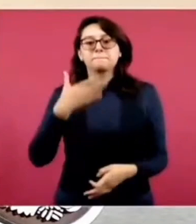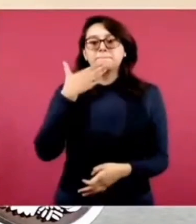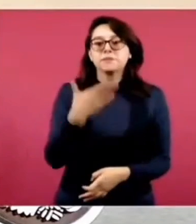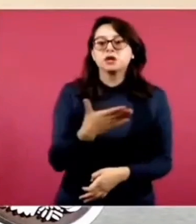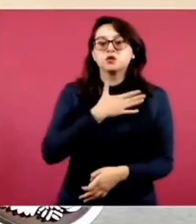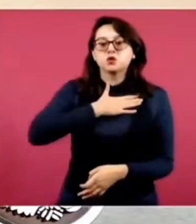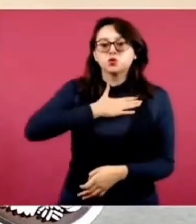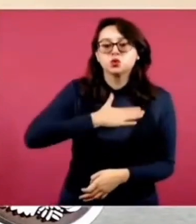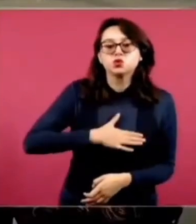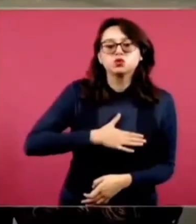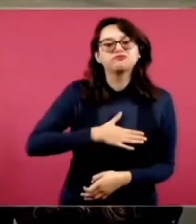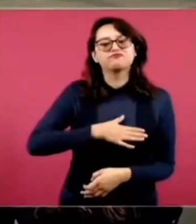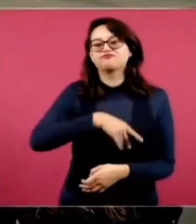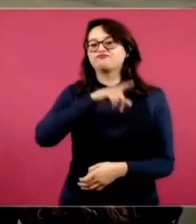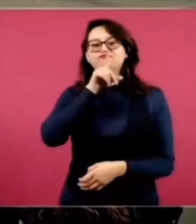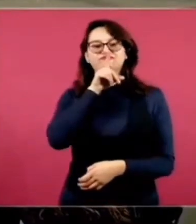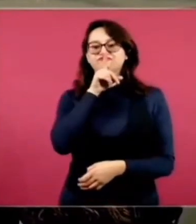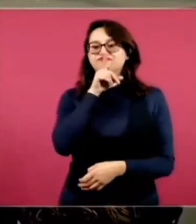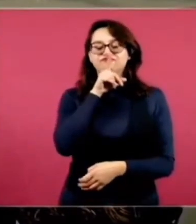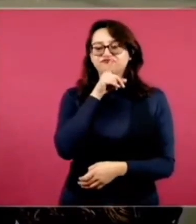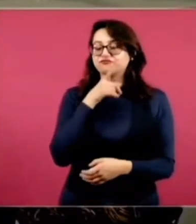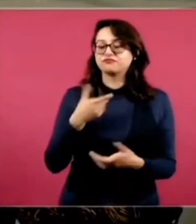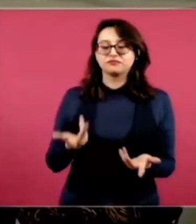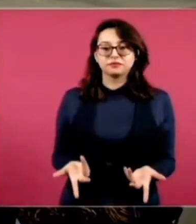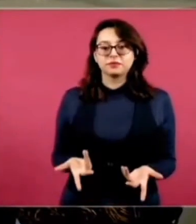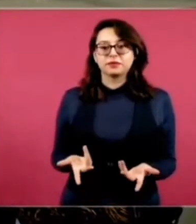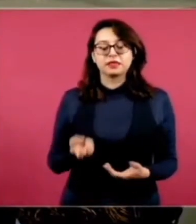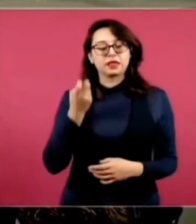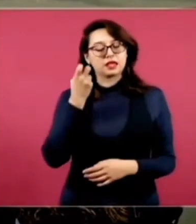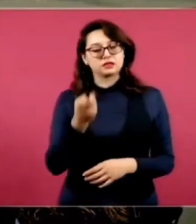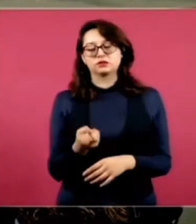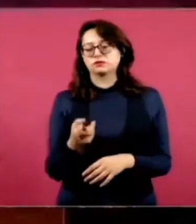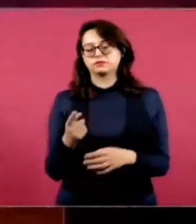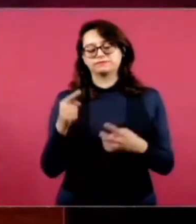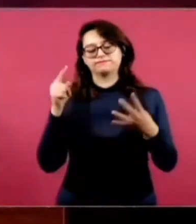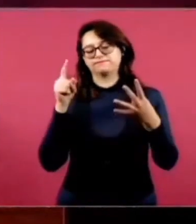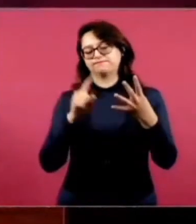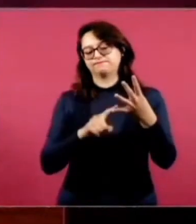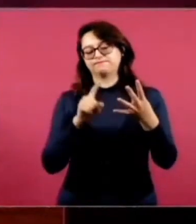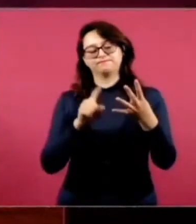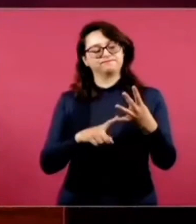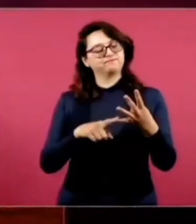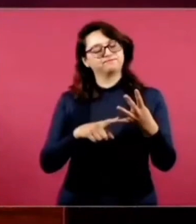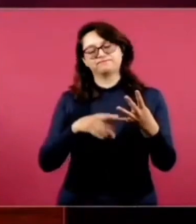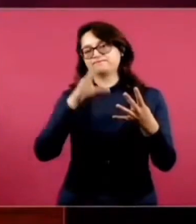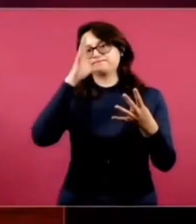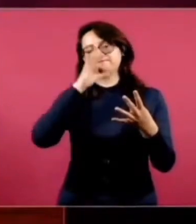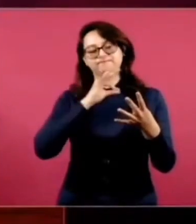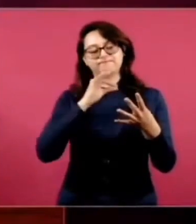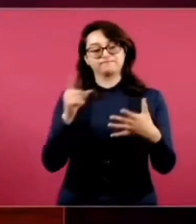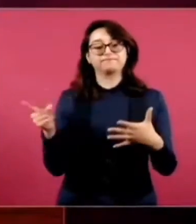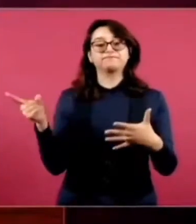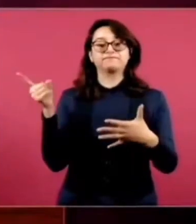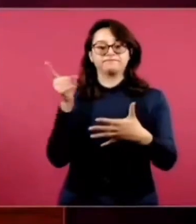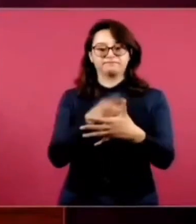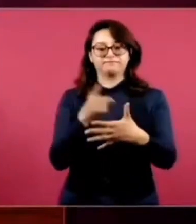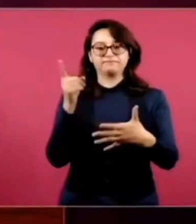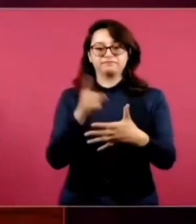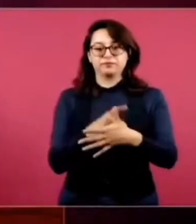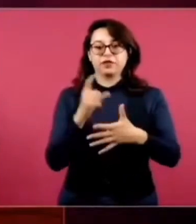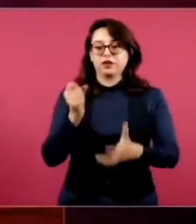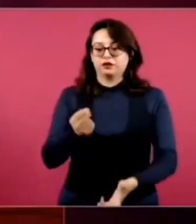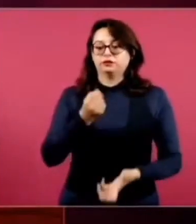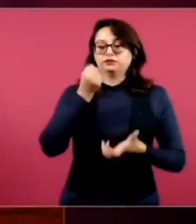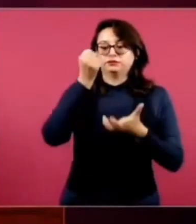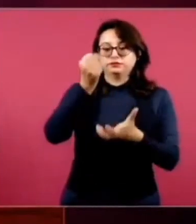estabilidad laboral y esto tiene que cambiar. Cinco, falta de inversión para la construcción